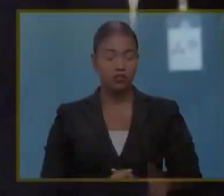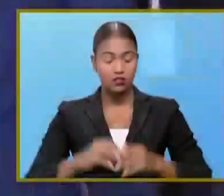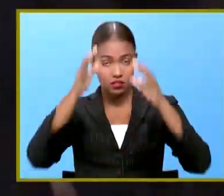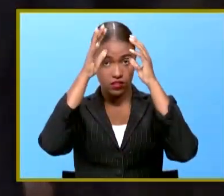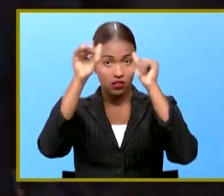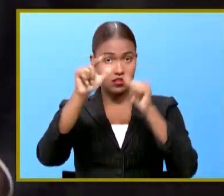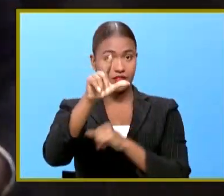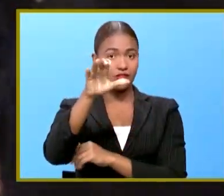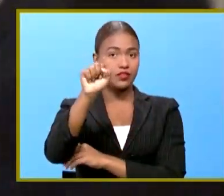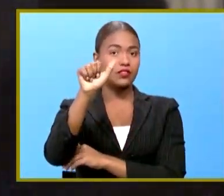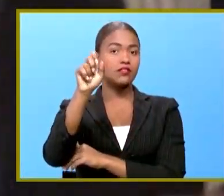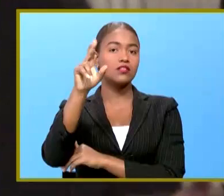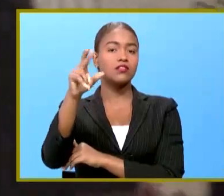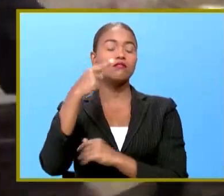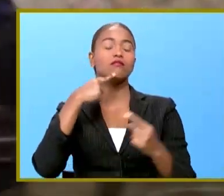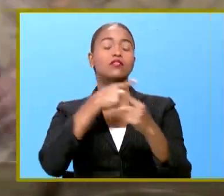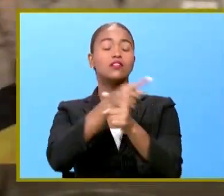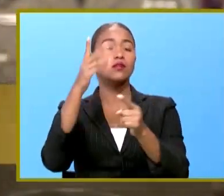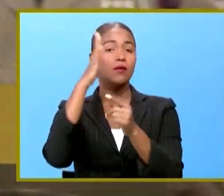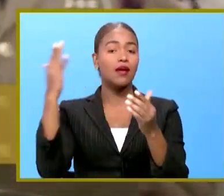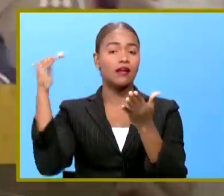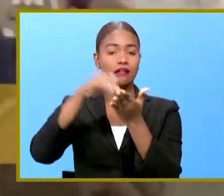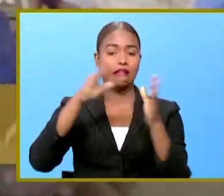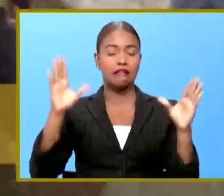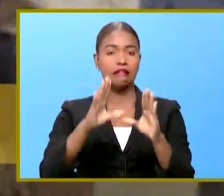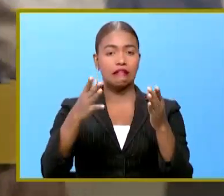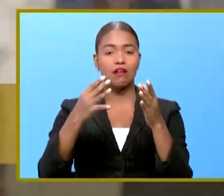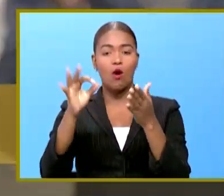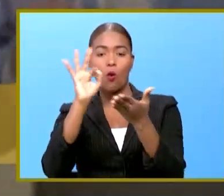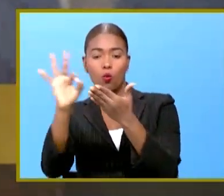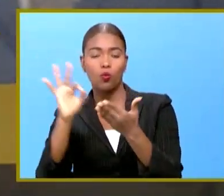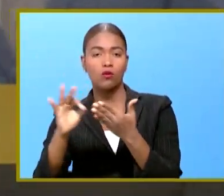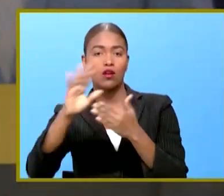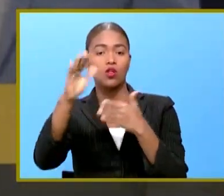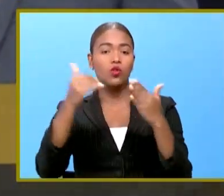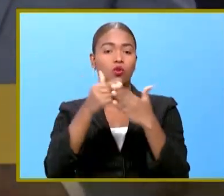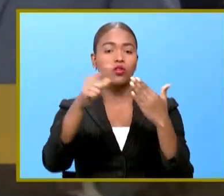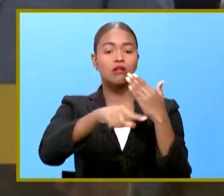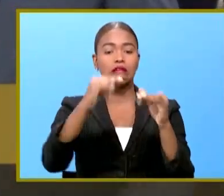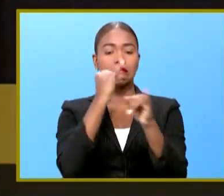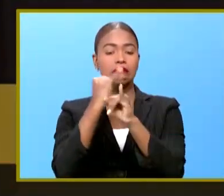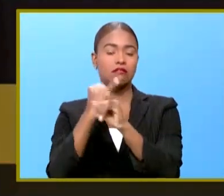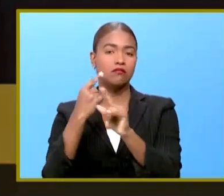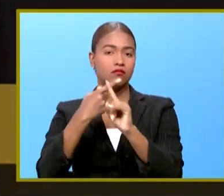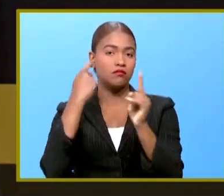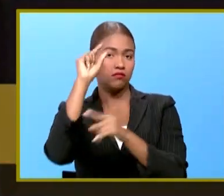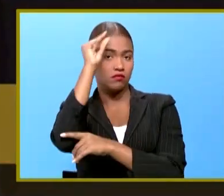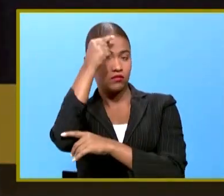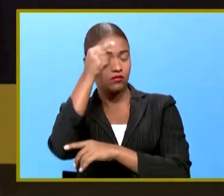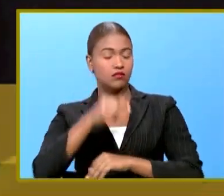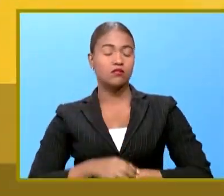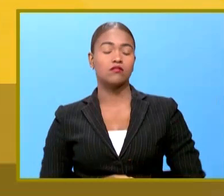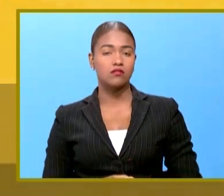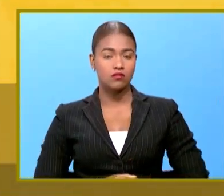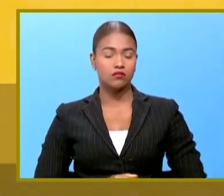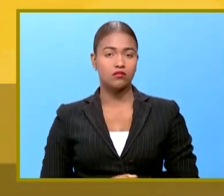Presidente Luis Abinader anuncia que realizarán auditorías en todas las instituciones del estado.